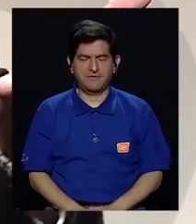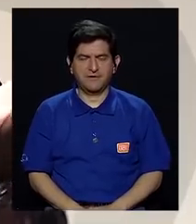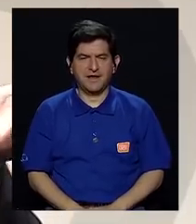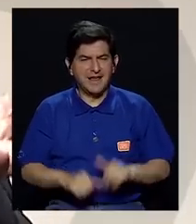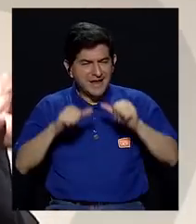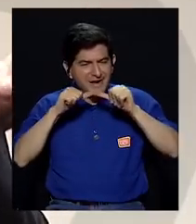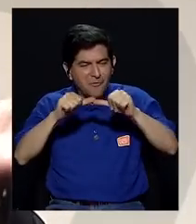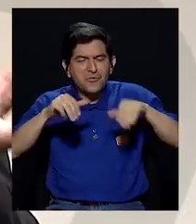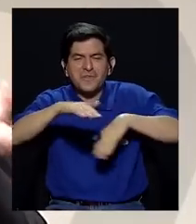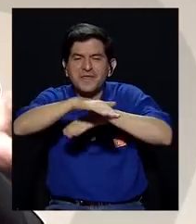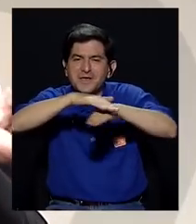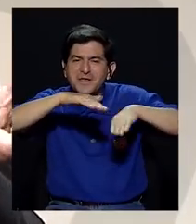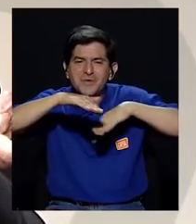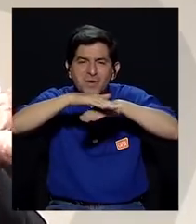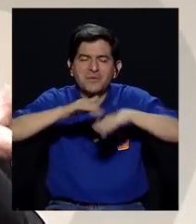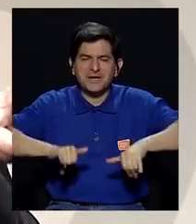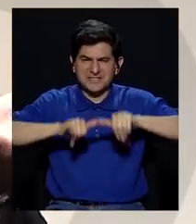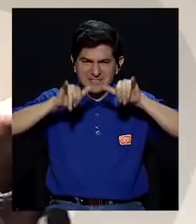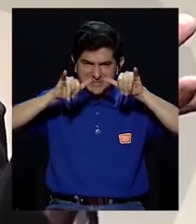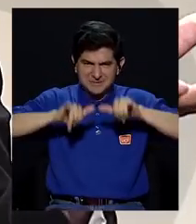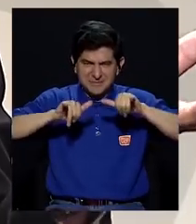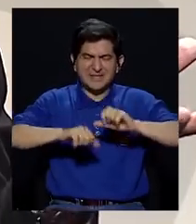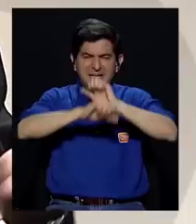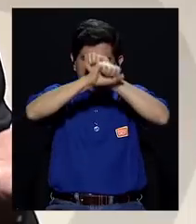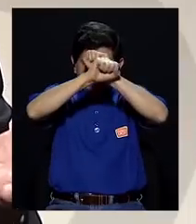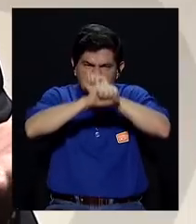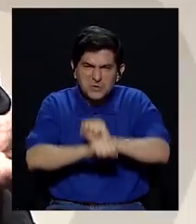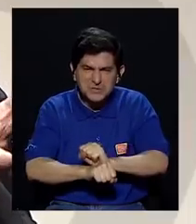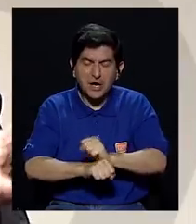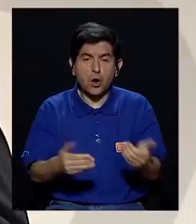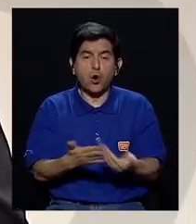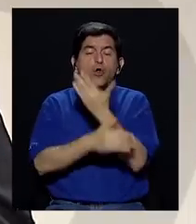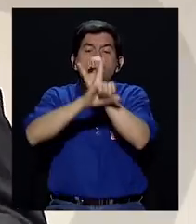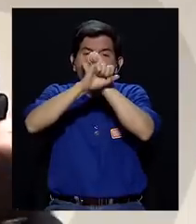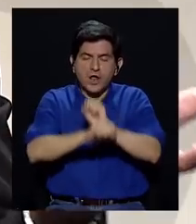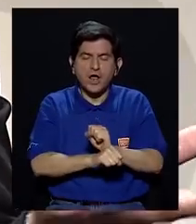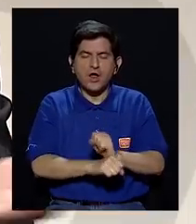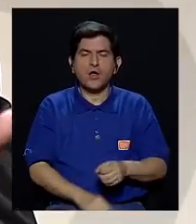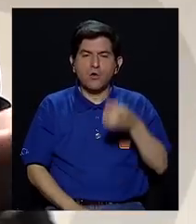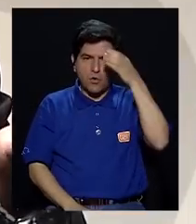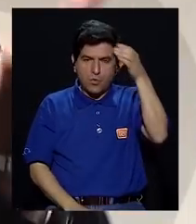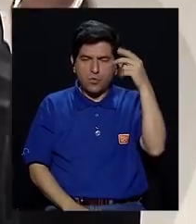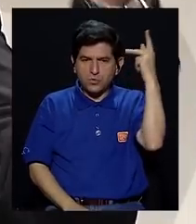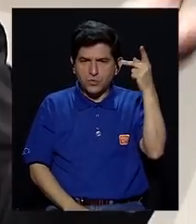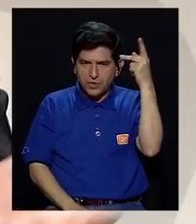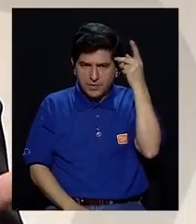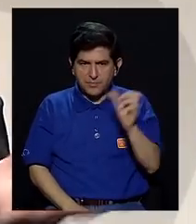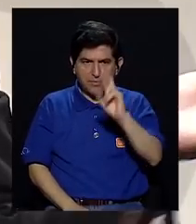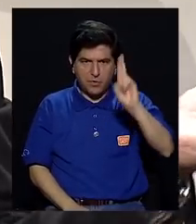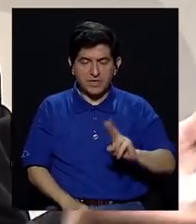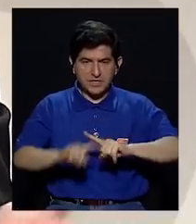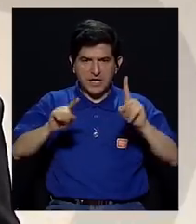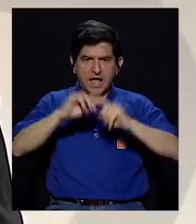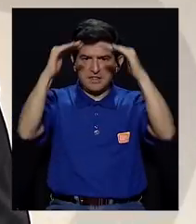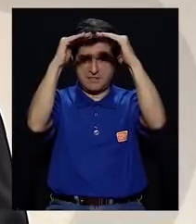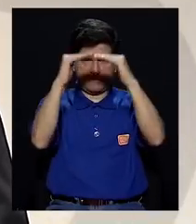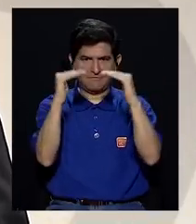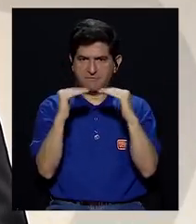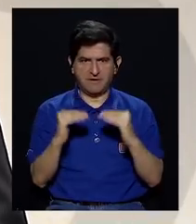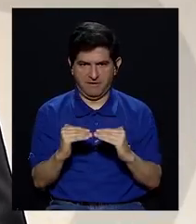consistente base conservadora y neoconservadora en la cultura política costarricense y en los diversos estratos.